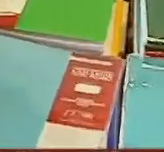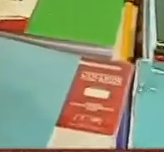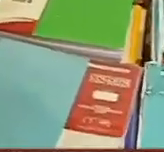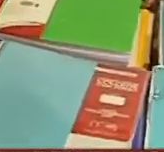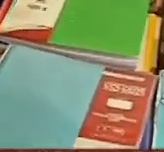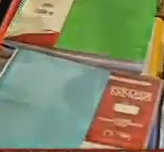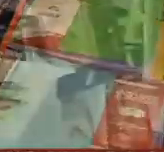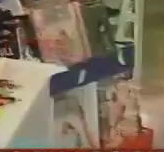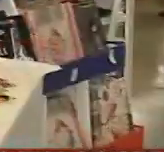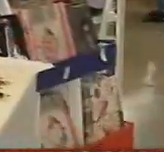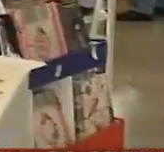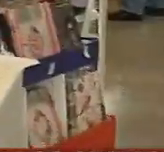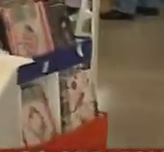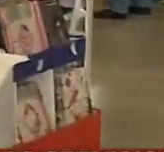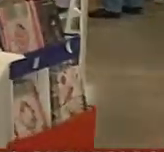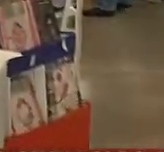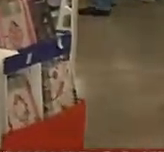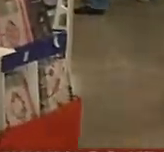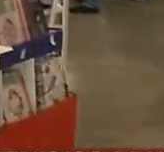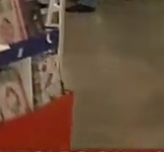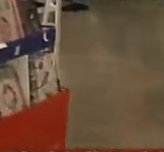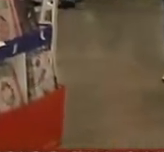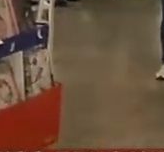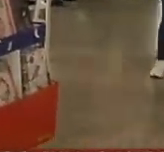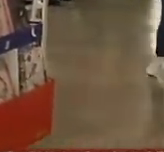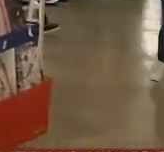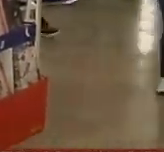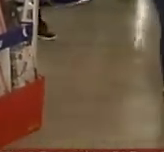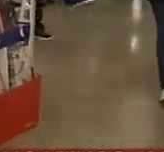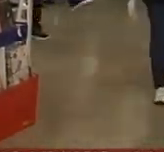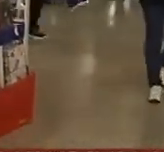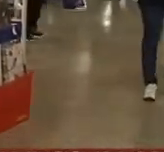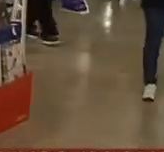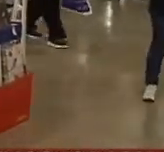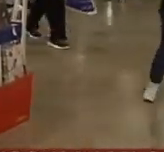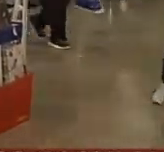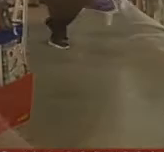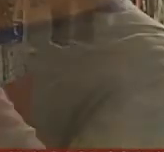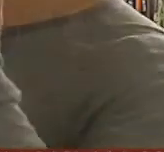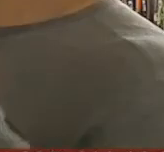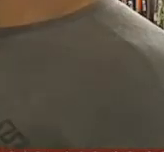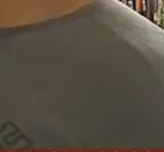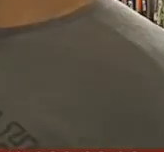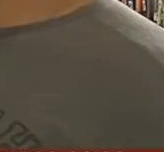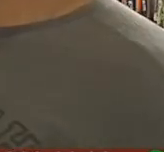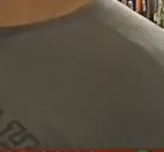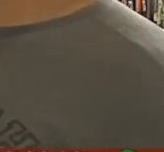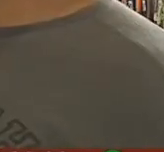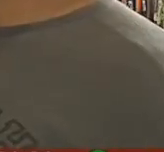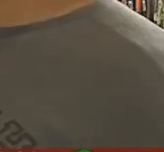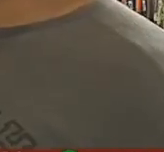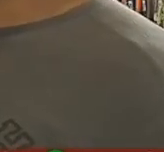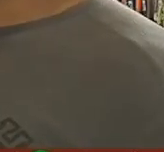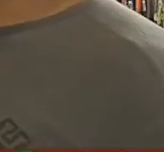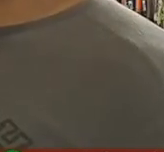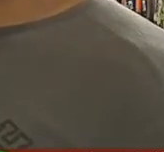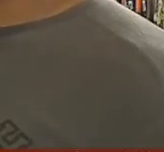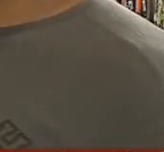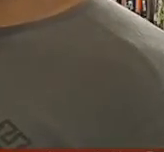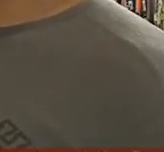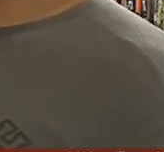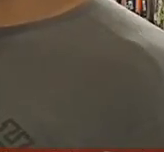estuve consultando precios, inclusive ahorita hay promociones en algunos centros de cómputo,